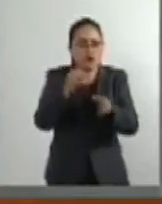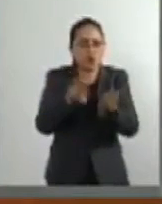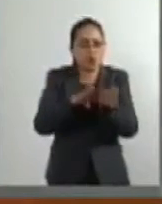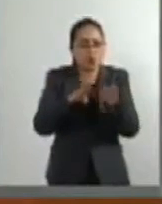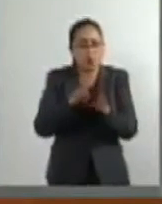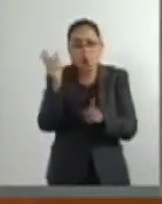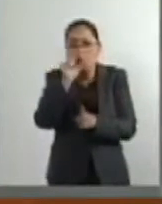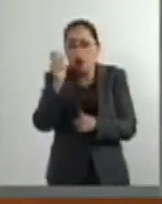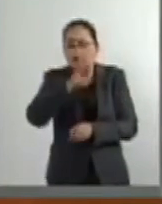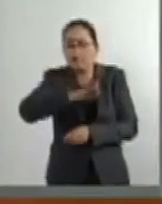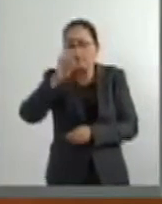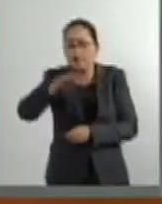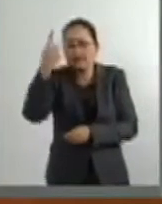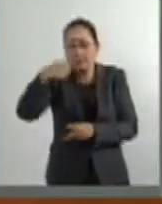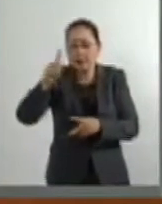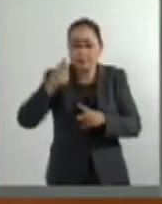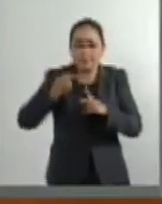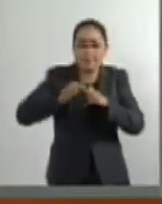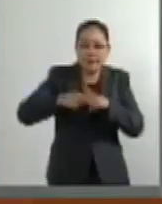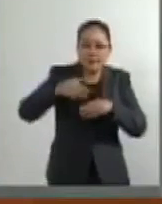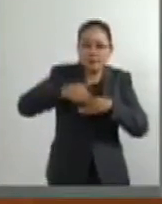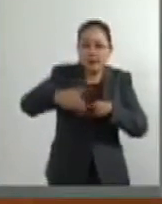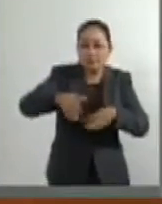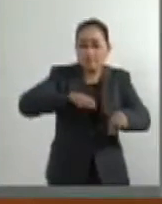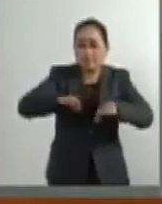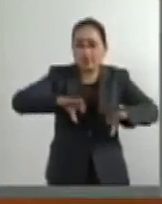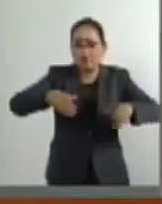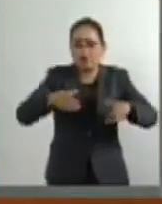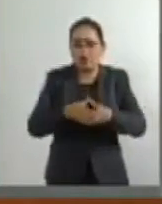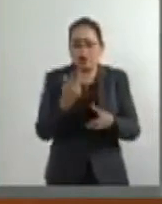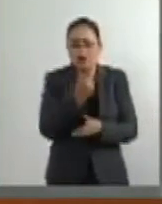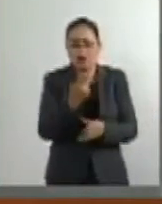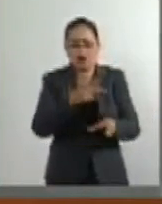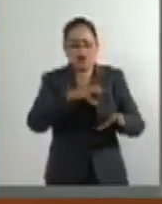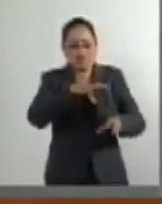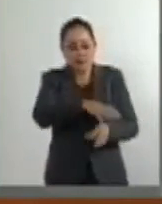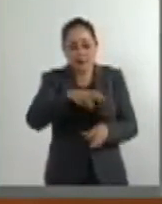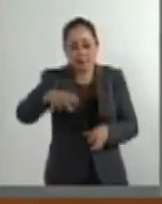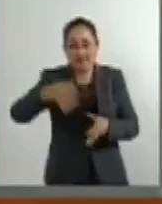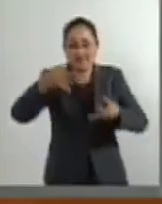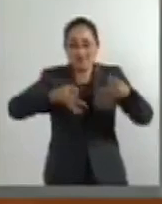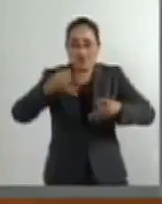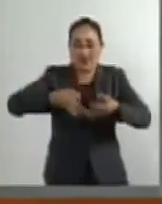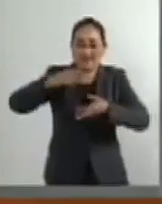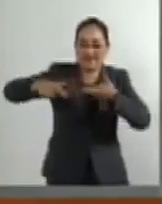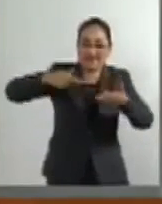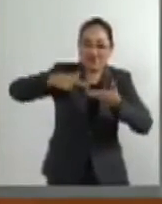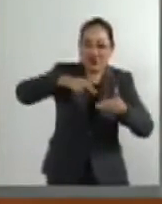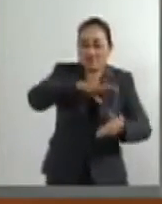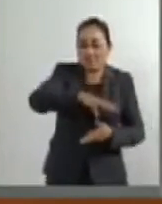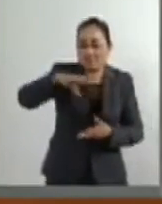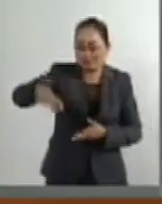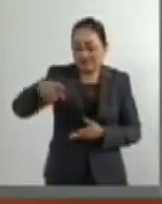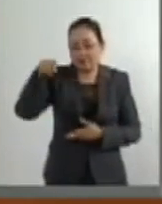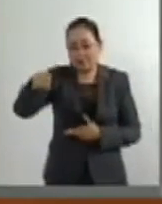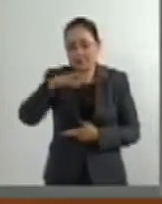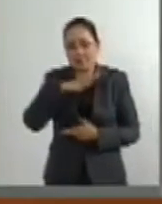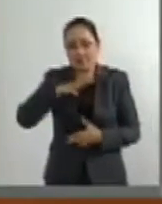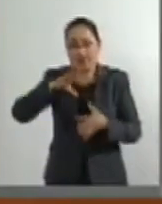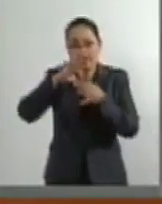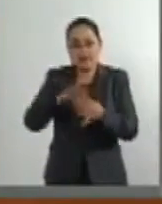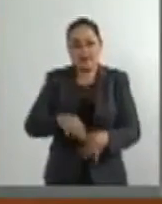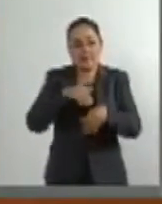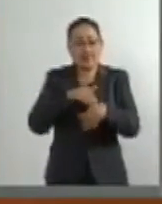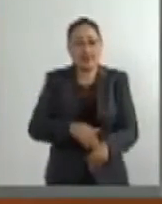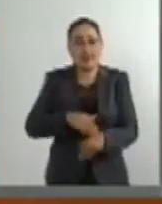de las funciones de las salas regionales que se crean con motivo de la reforma a la Ley Orgánica del Poder Judicial de la